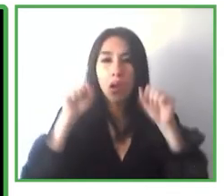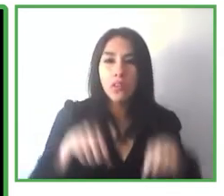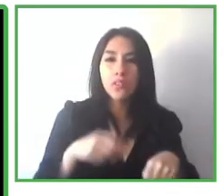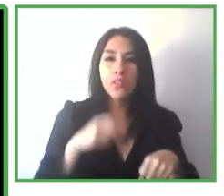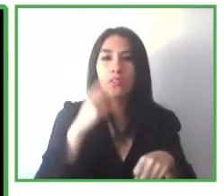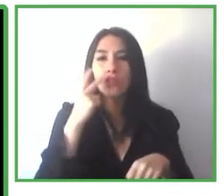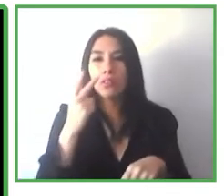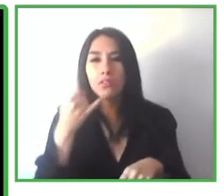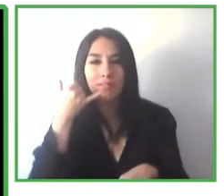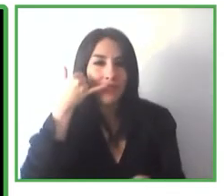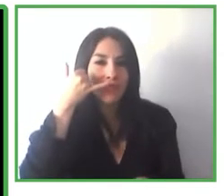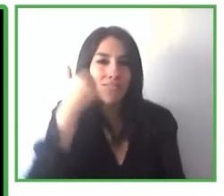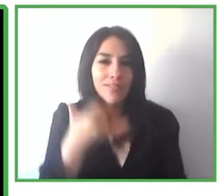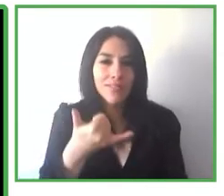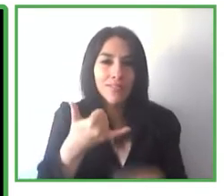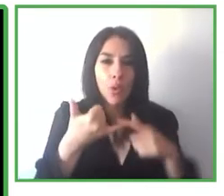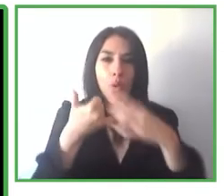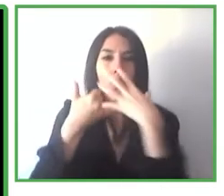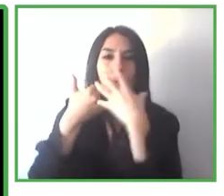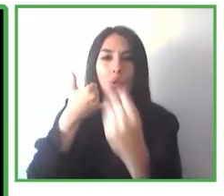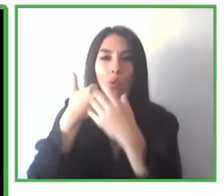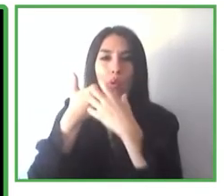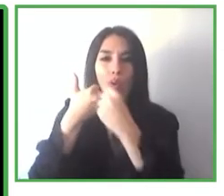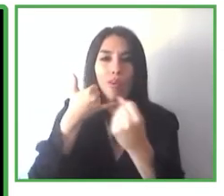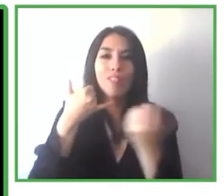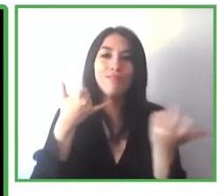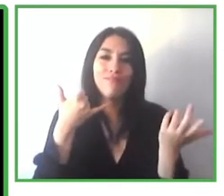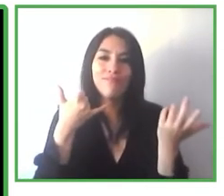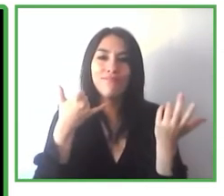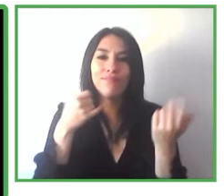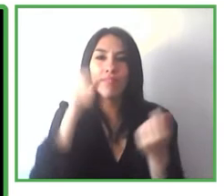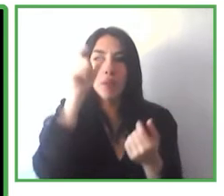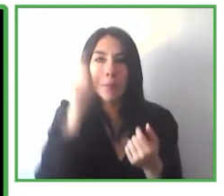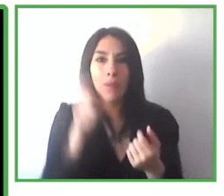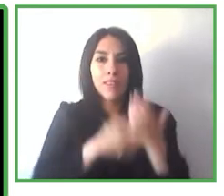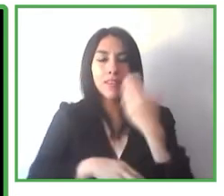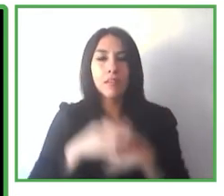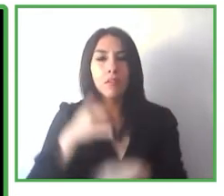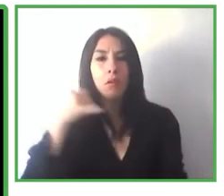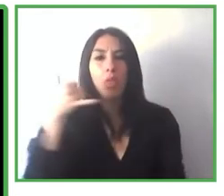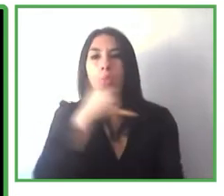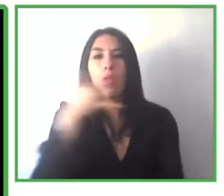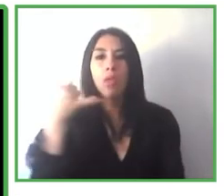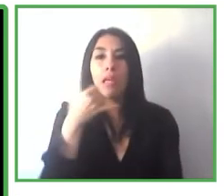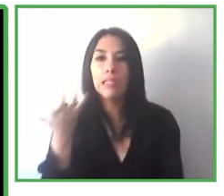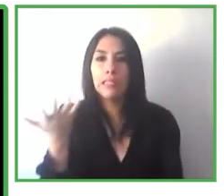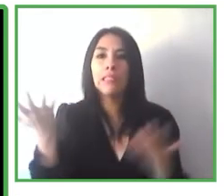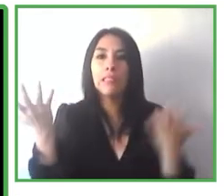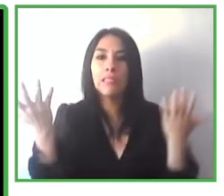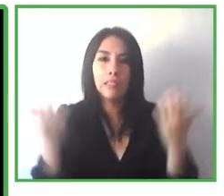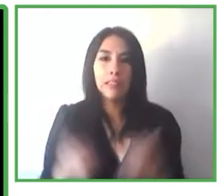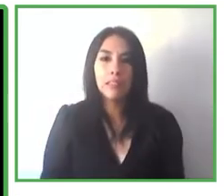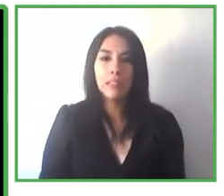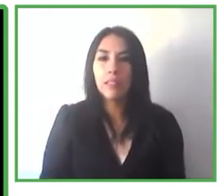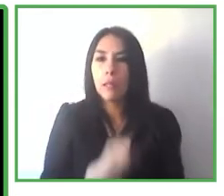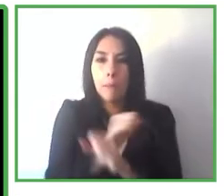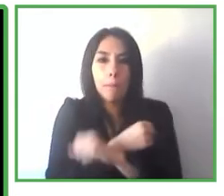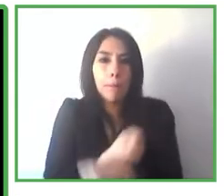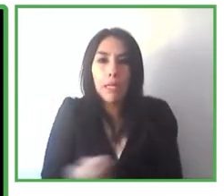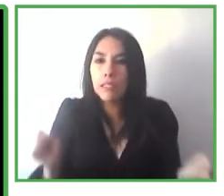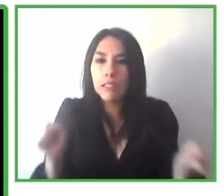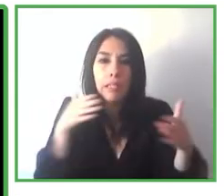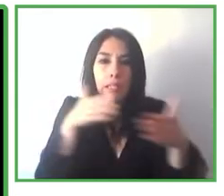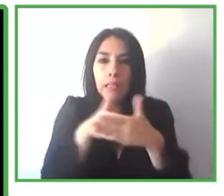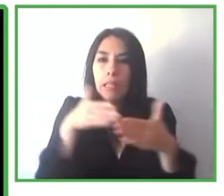válida para las personas con discapacidad visual además de tener muchas más limitaciones pues tuvimos que estar 5 años de investigación